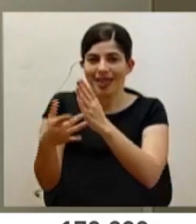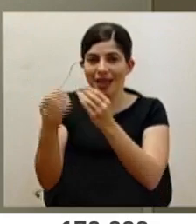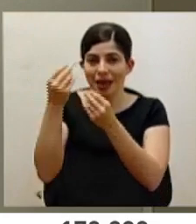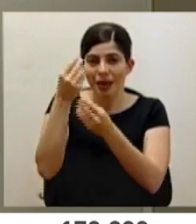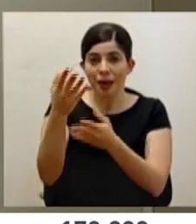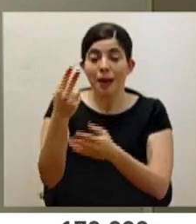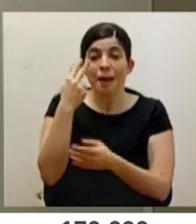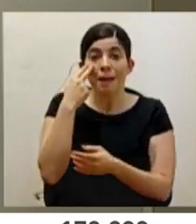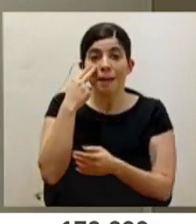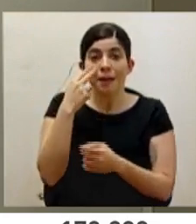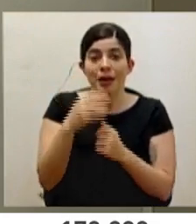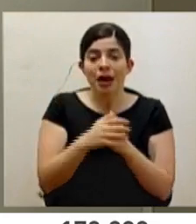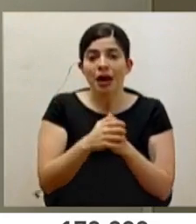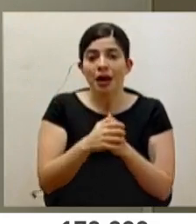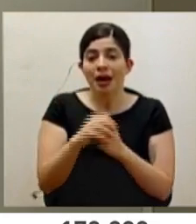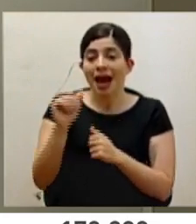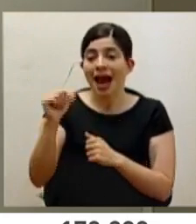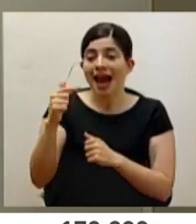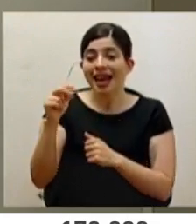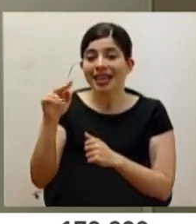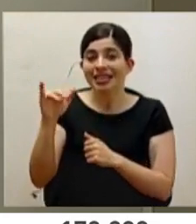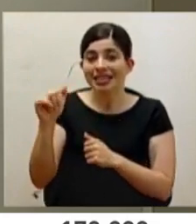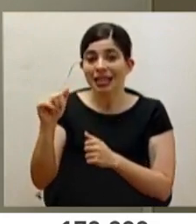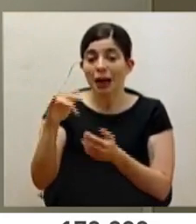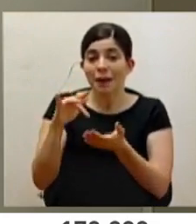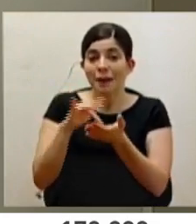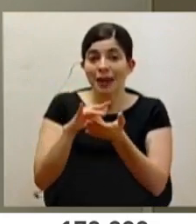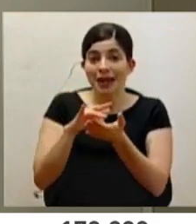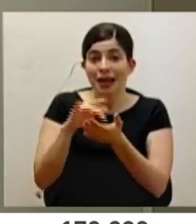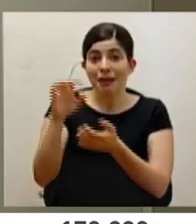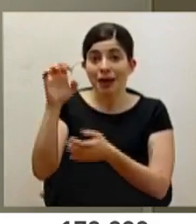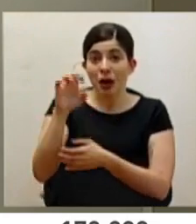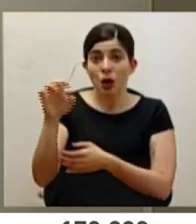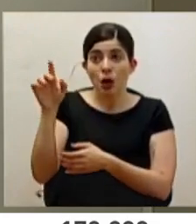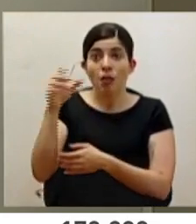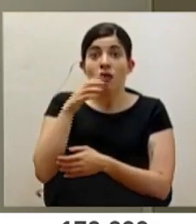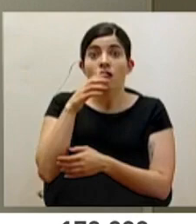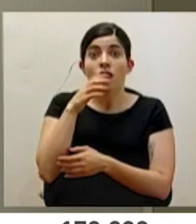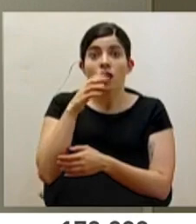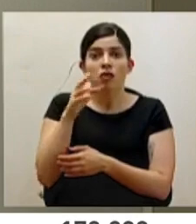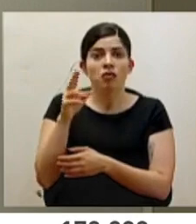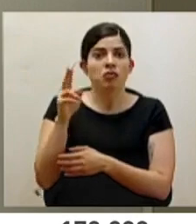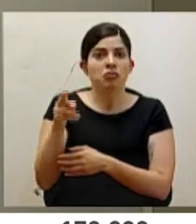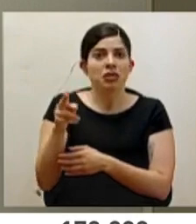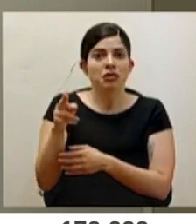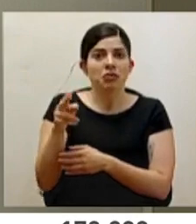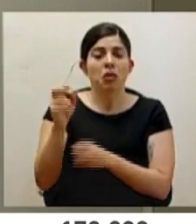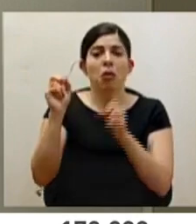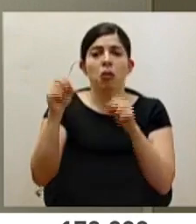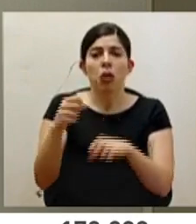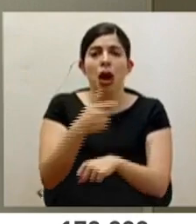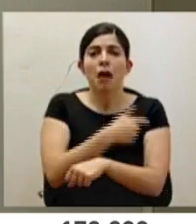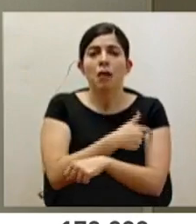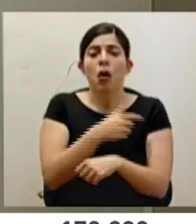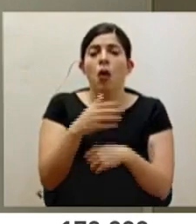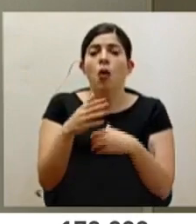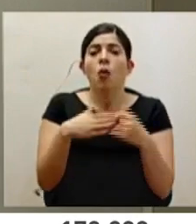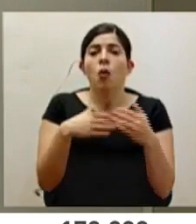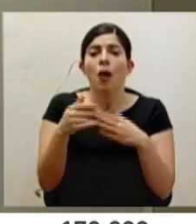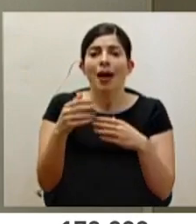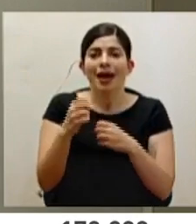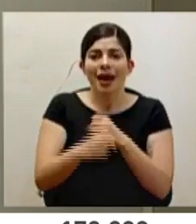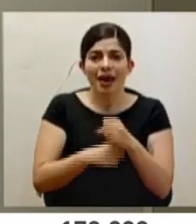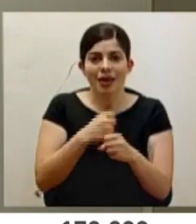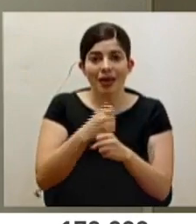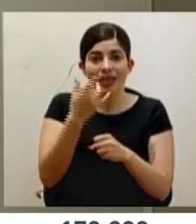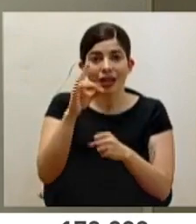incluso la EMA, que es la Agencia de Medicamentos de Europa, no ha variado su recomendación de que se pueda aplicar para todas las edades a partir de los 18. Dice,